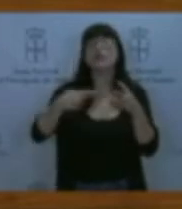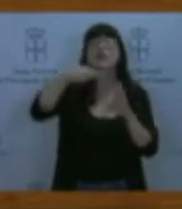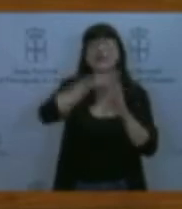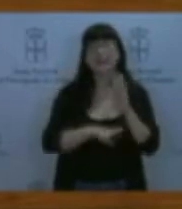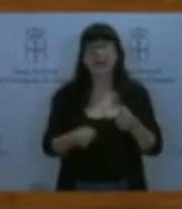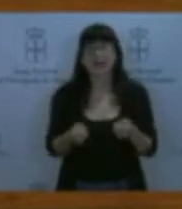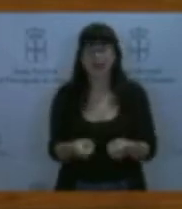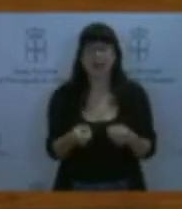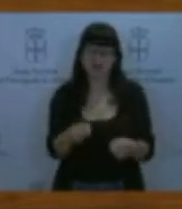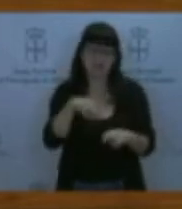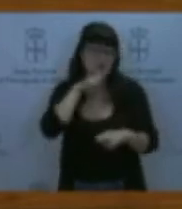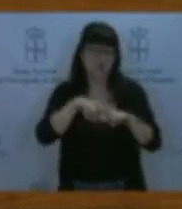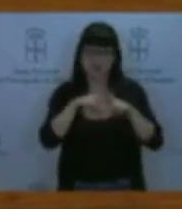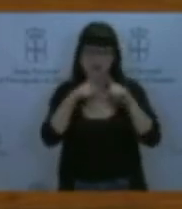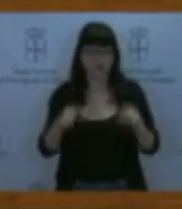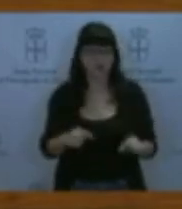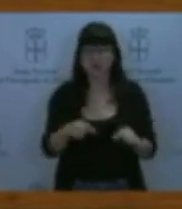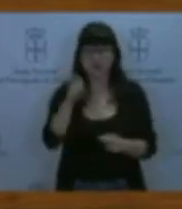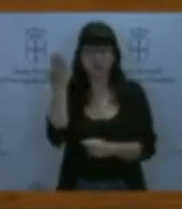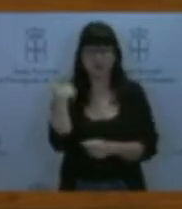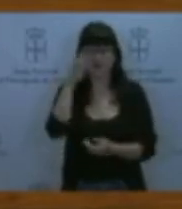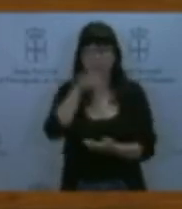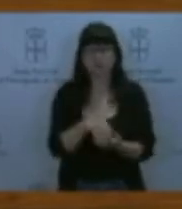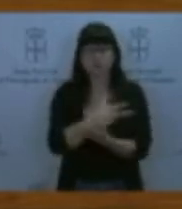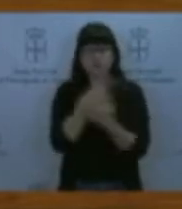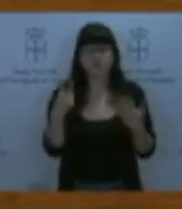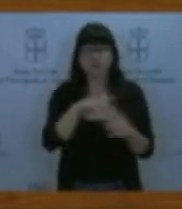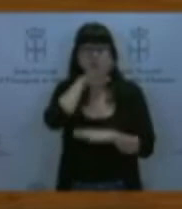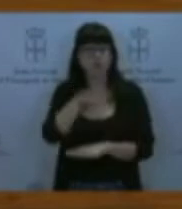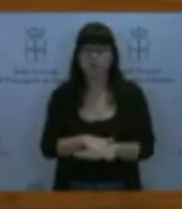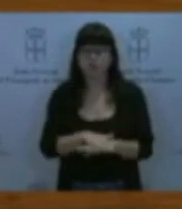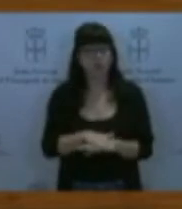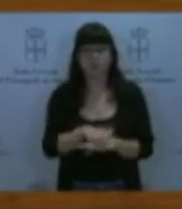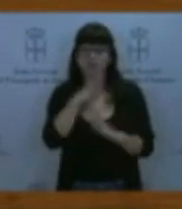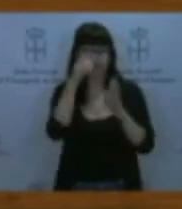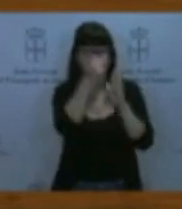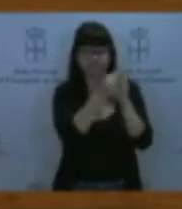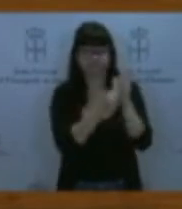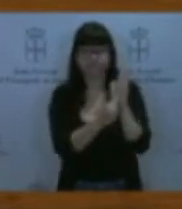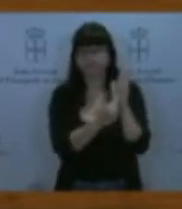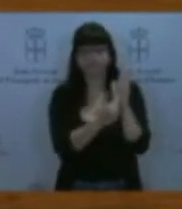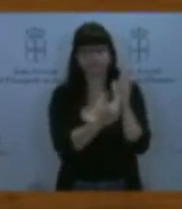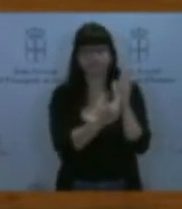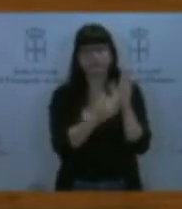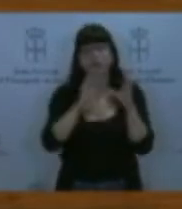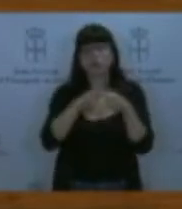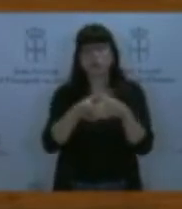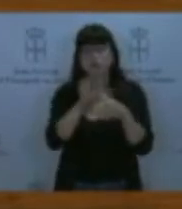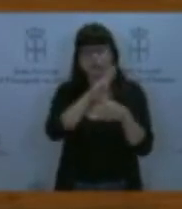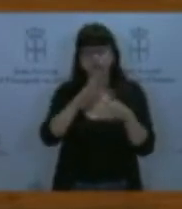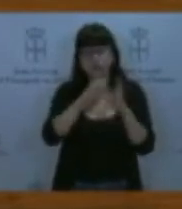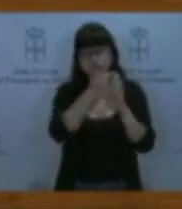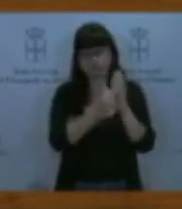2017 en base a esos criterios del Partido Popular. La limitación impuesta por esta normativa básica